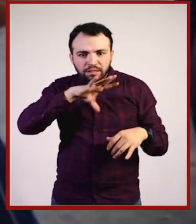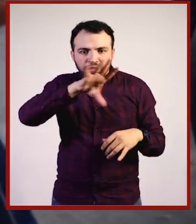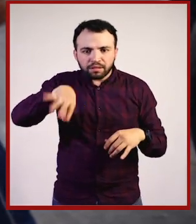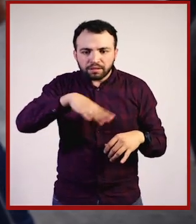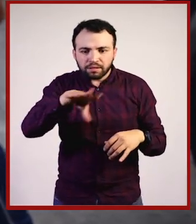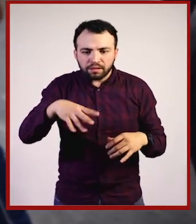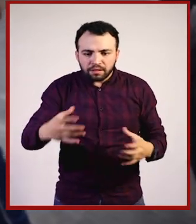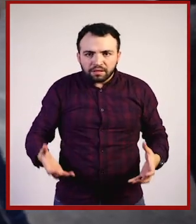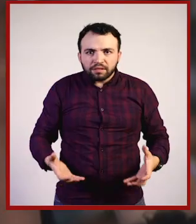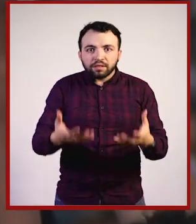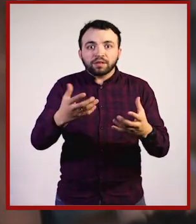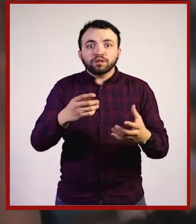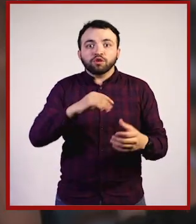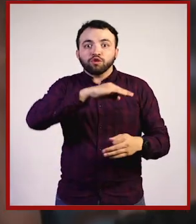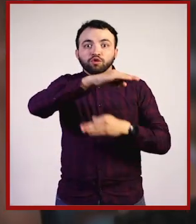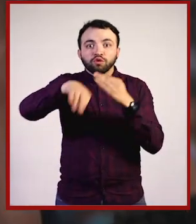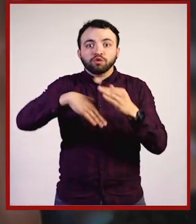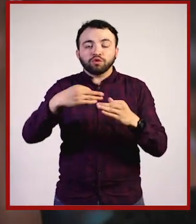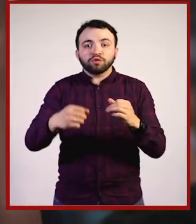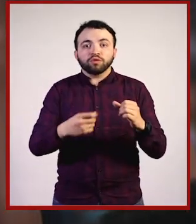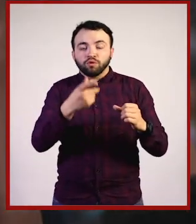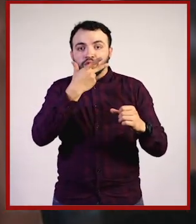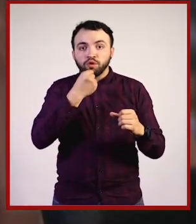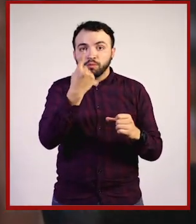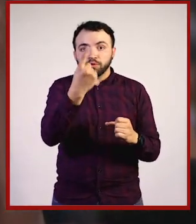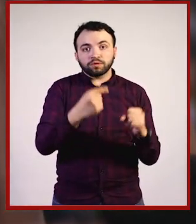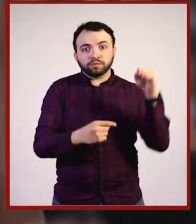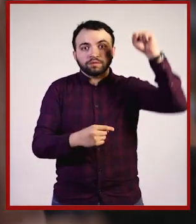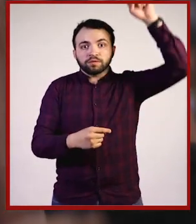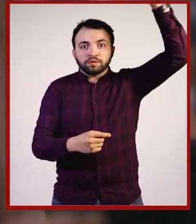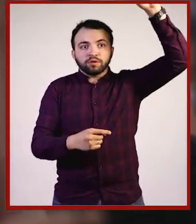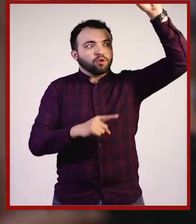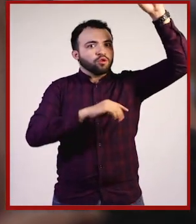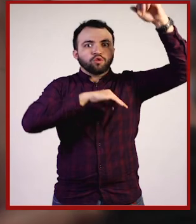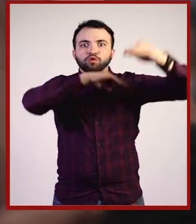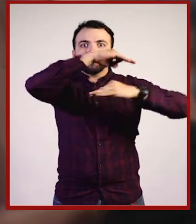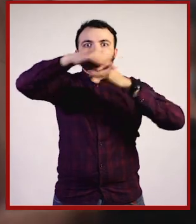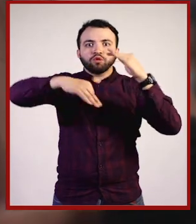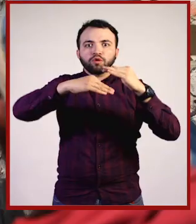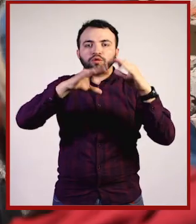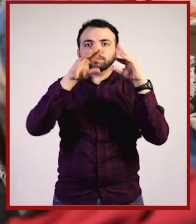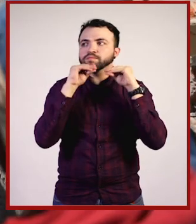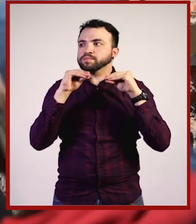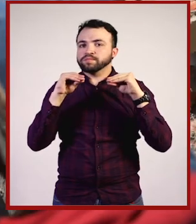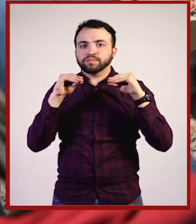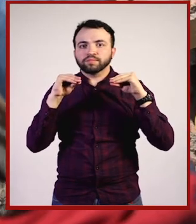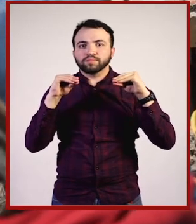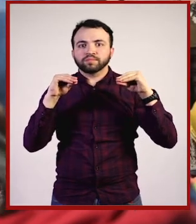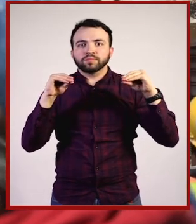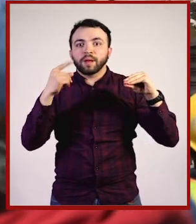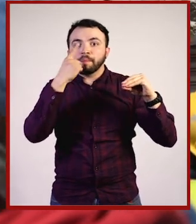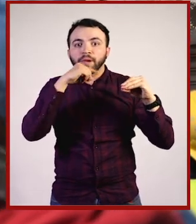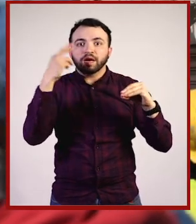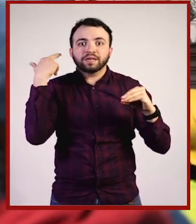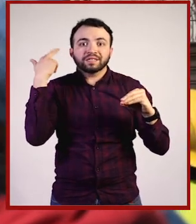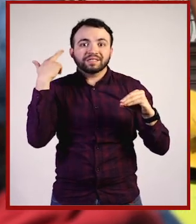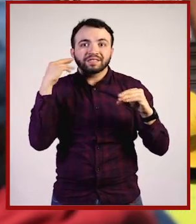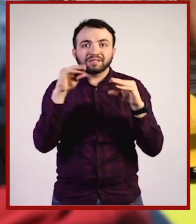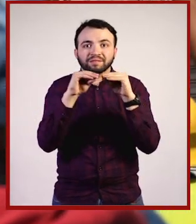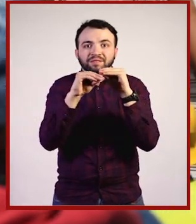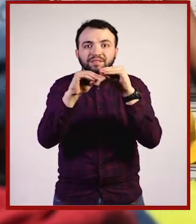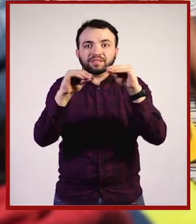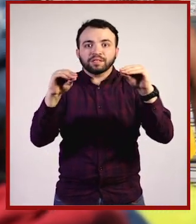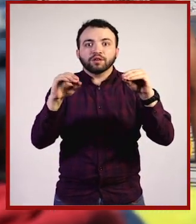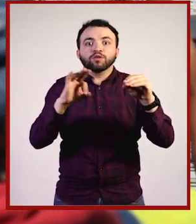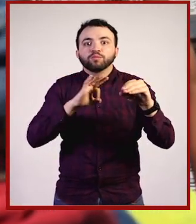puño para que todo mundo se callara y se hiciera silencio y se pudiera escuchar al más necesitado, al que podía decir